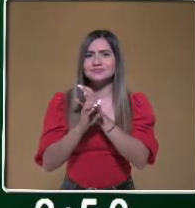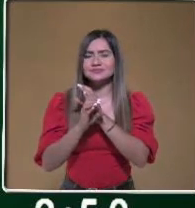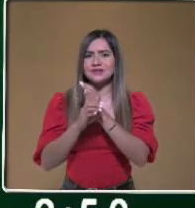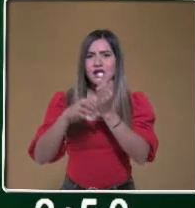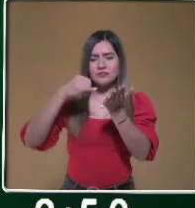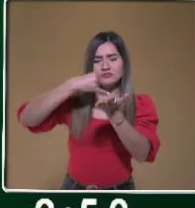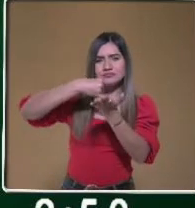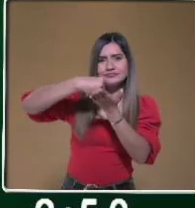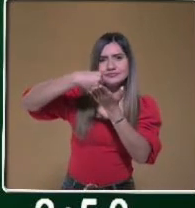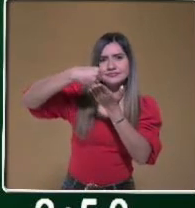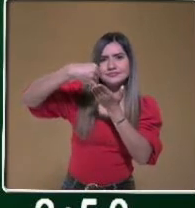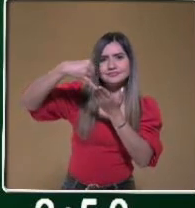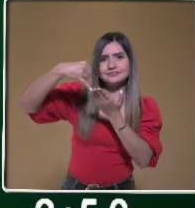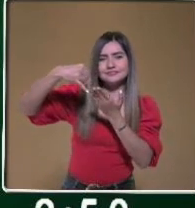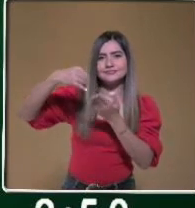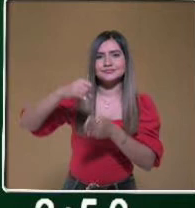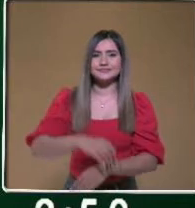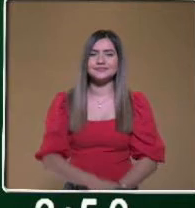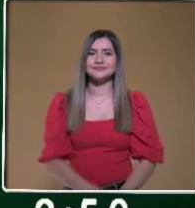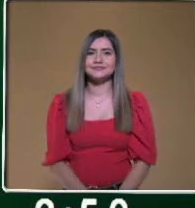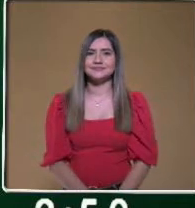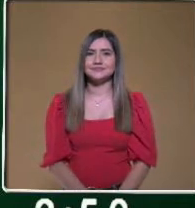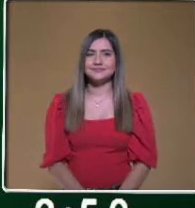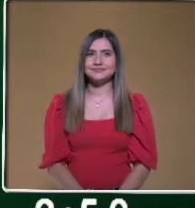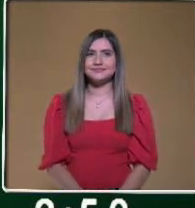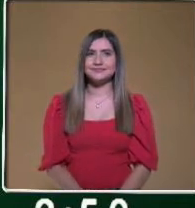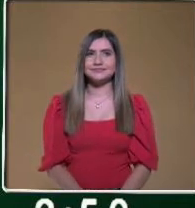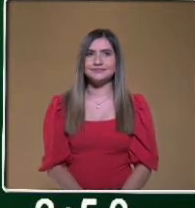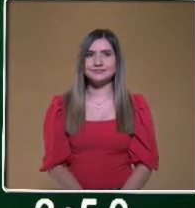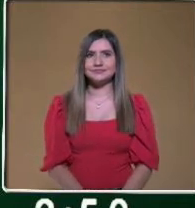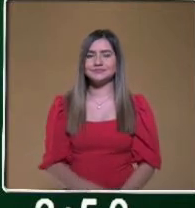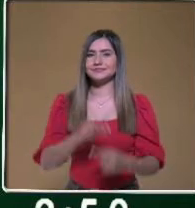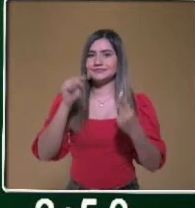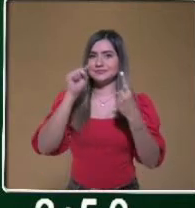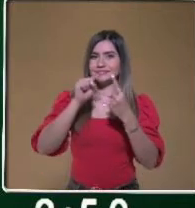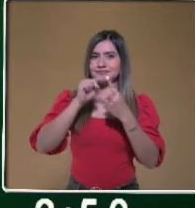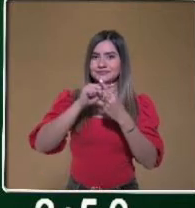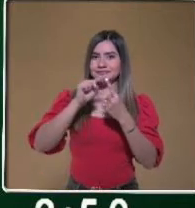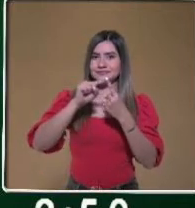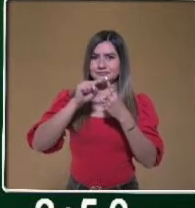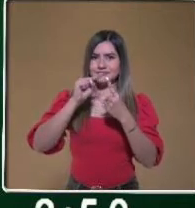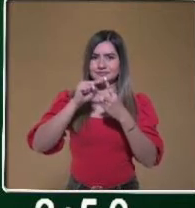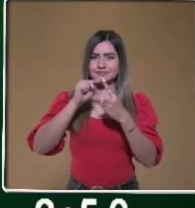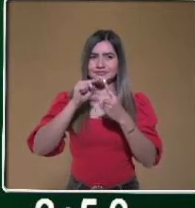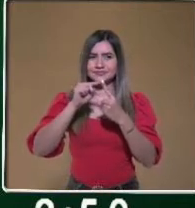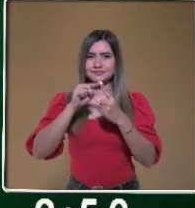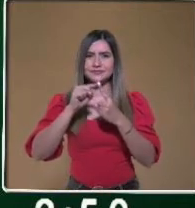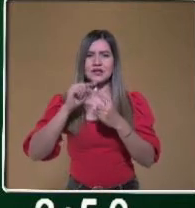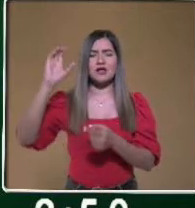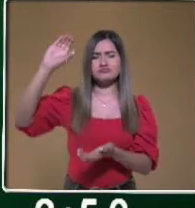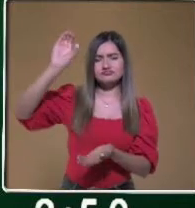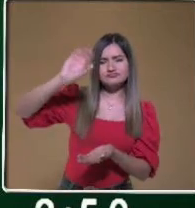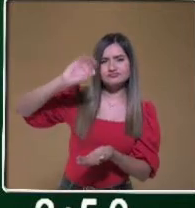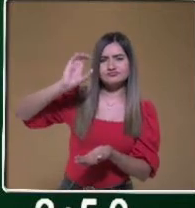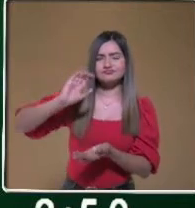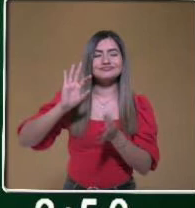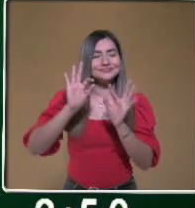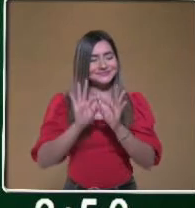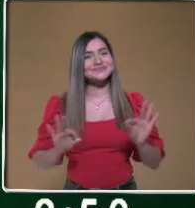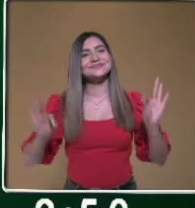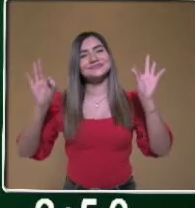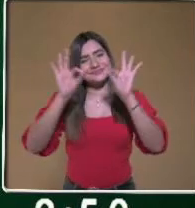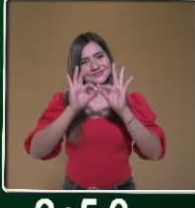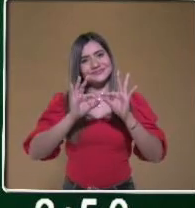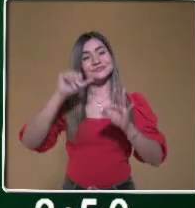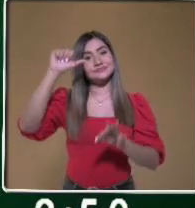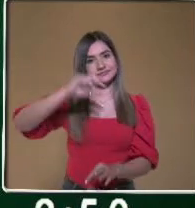brinda la agricultura? En este caso tenemos los cereales. Uno de los más importantes aquí en